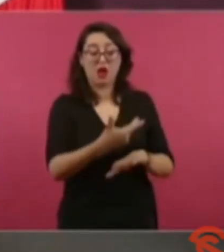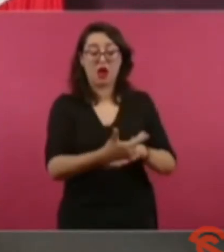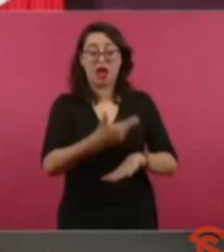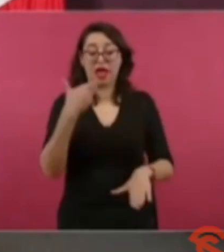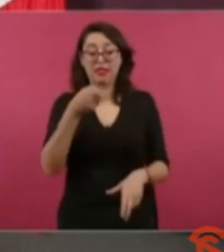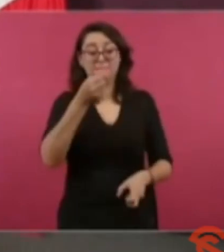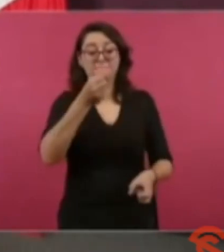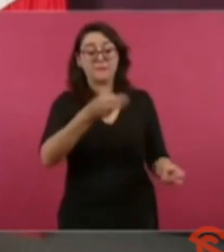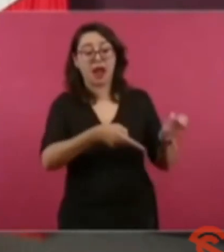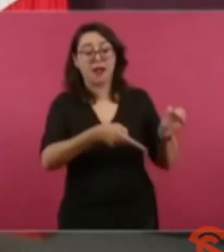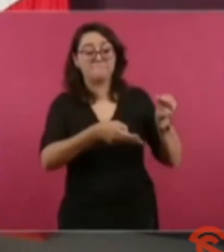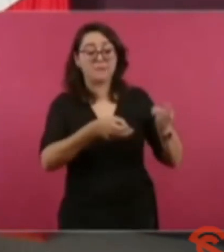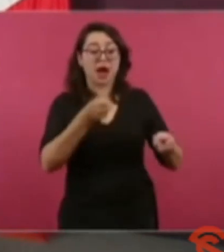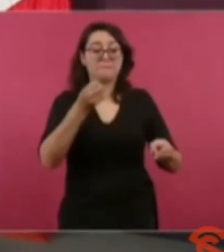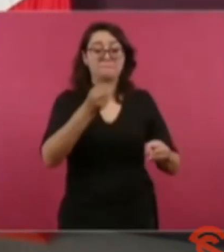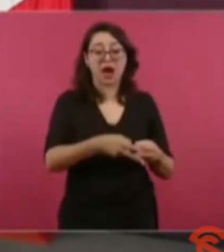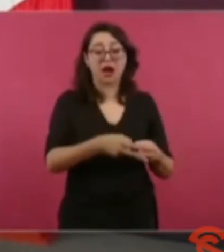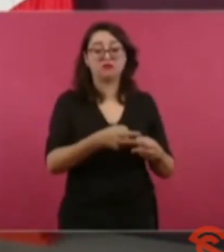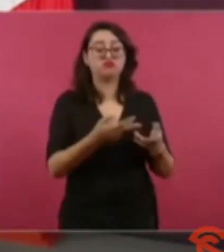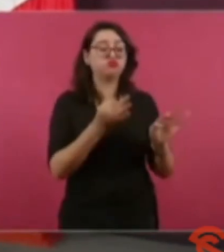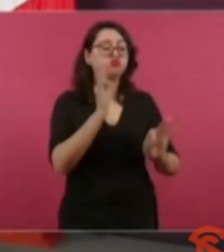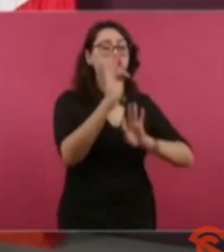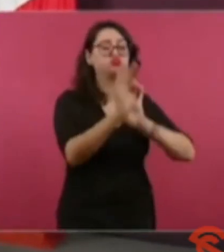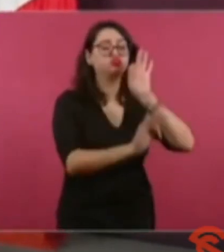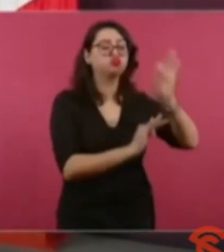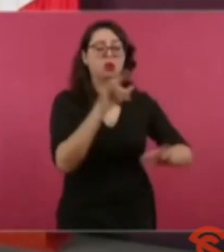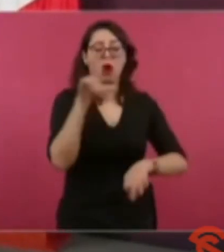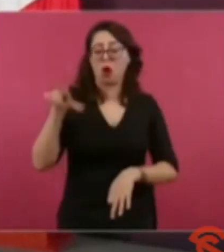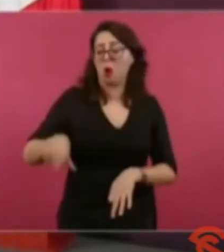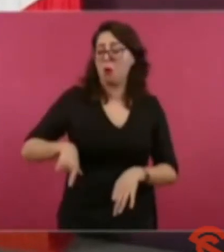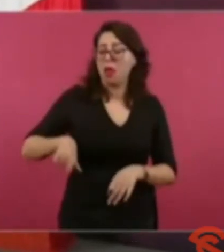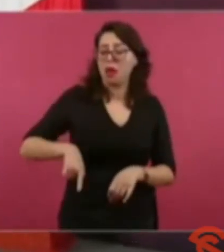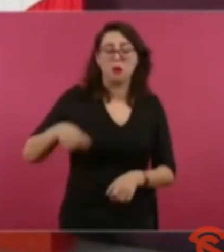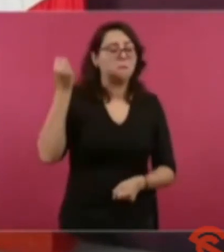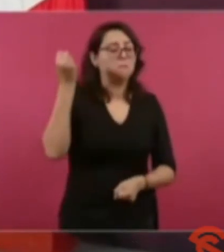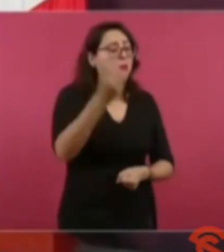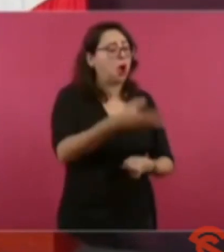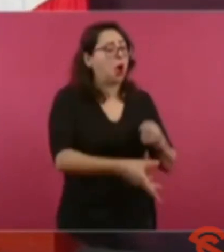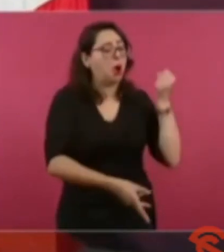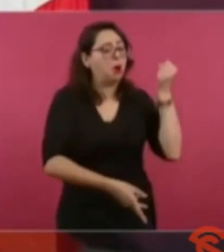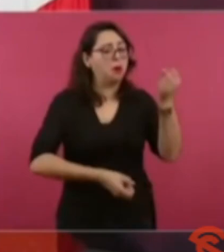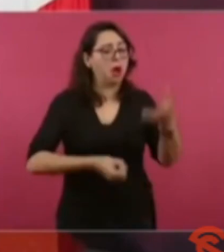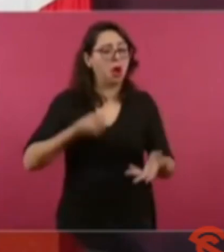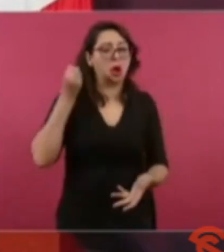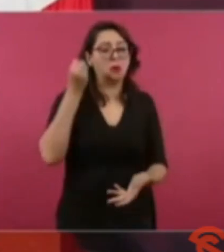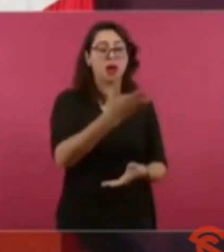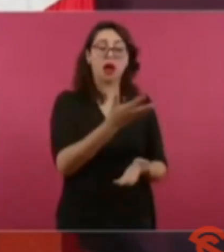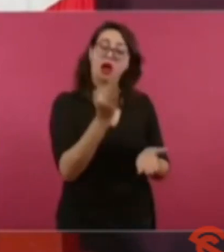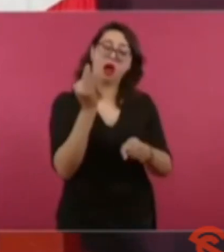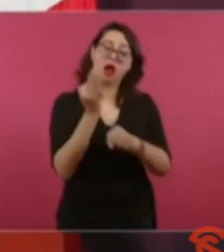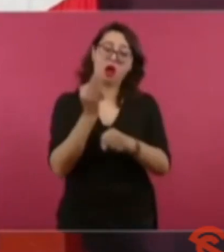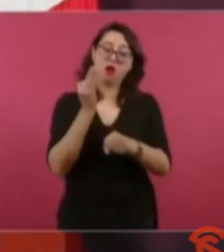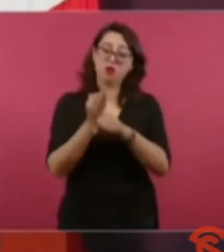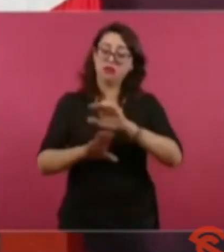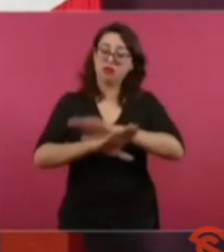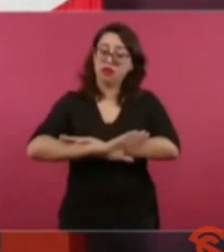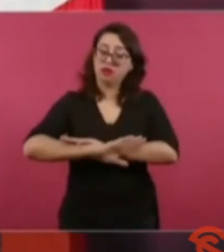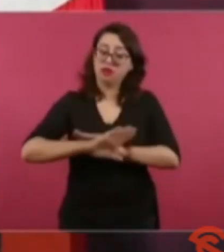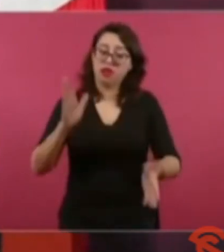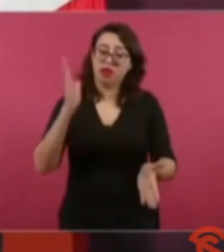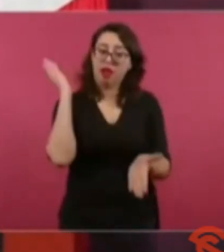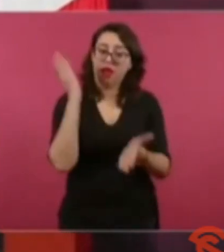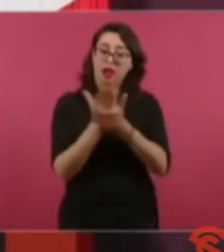Vivían colmados de atenciones, de privilegios. En el caso del Poder Judicial,